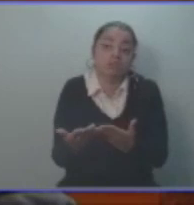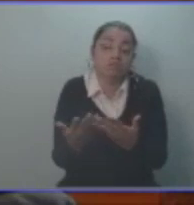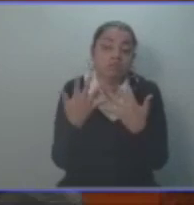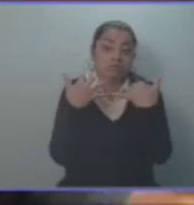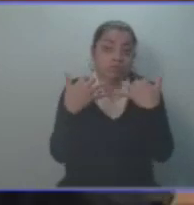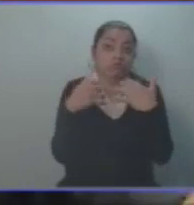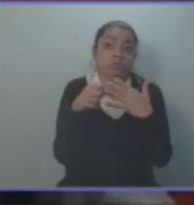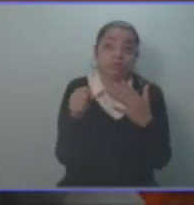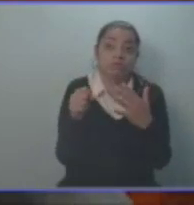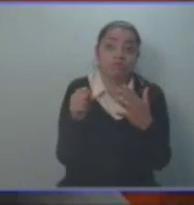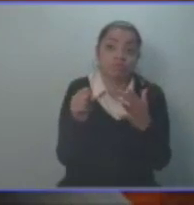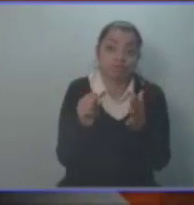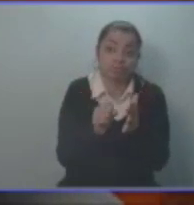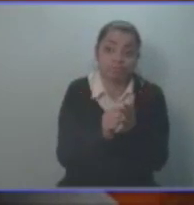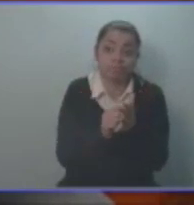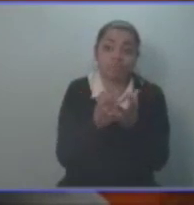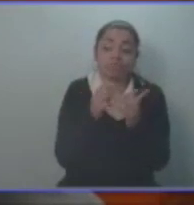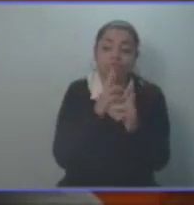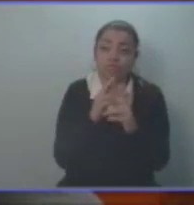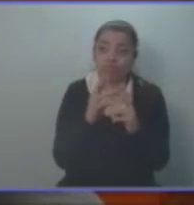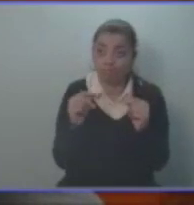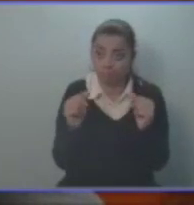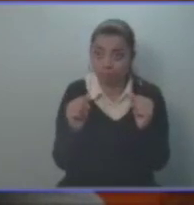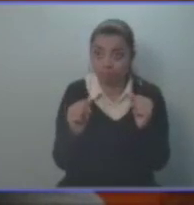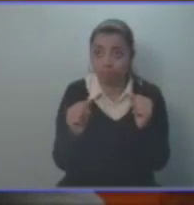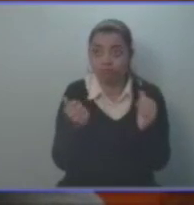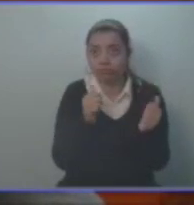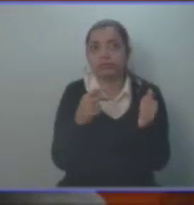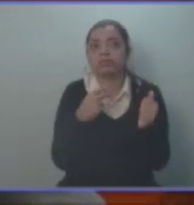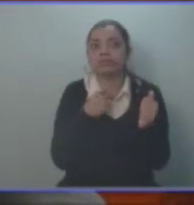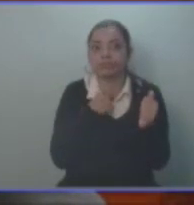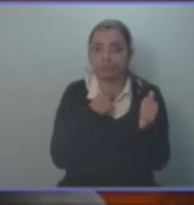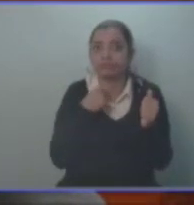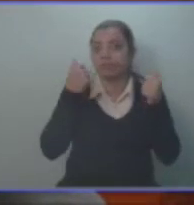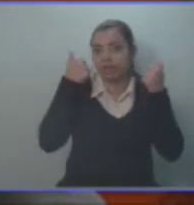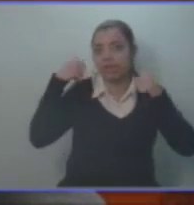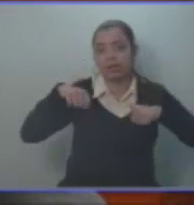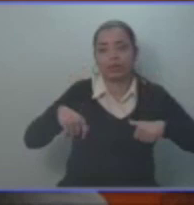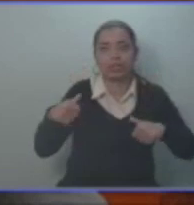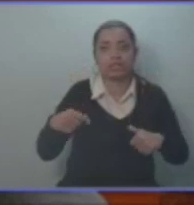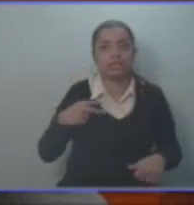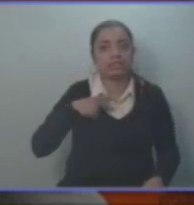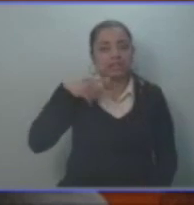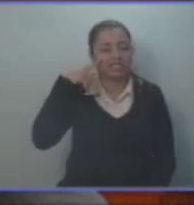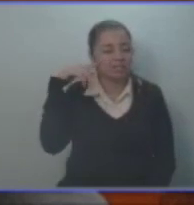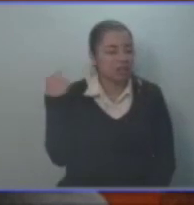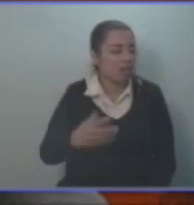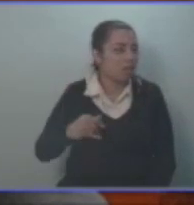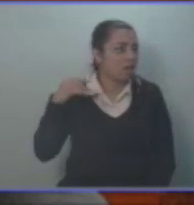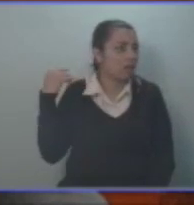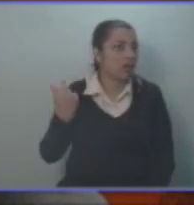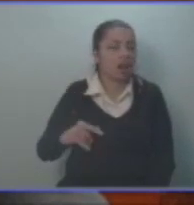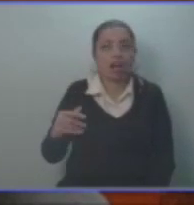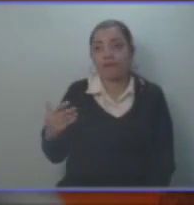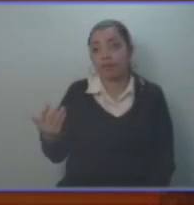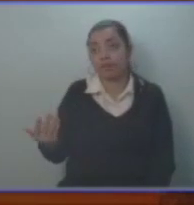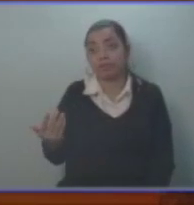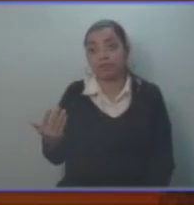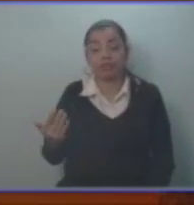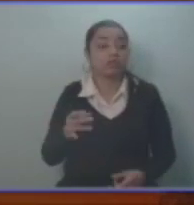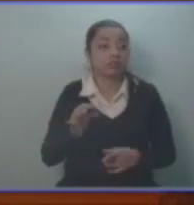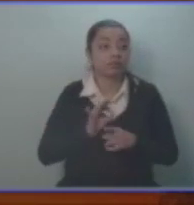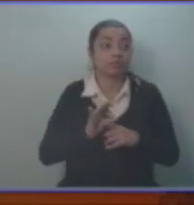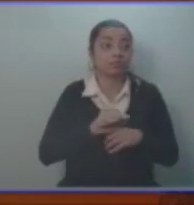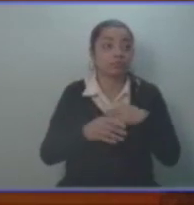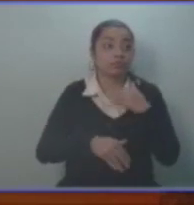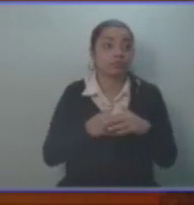Pleno en resolver este incidente que coincido es de alta gravedad para el funcionamiento